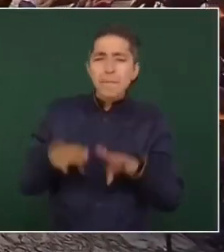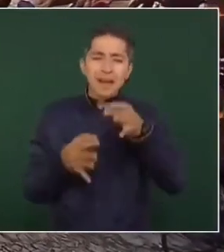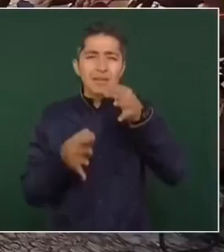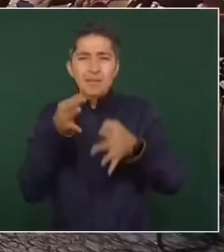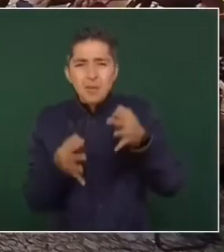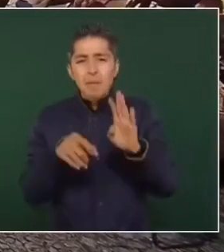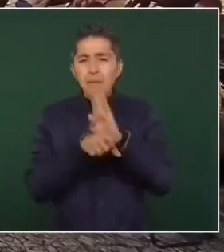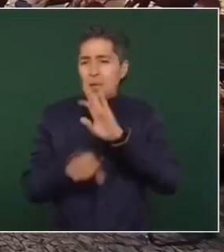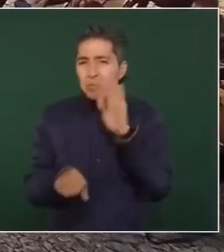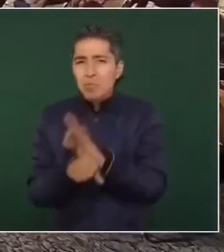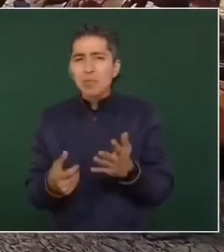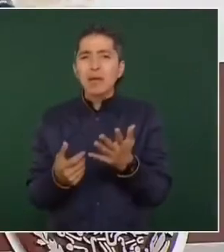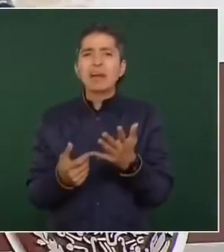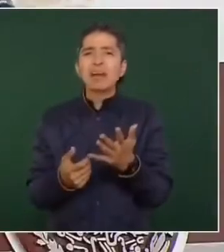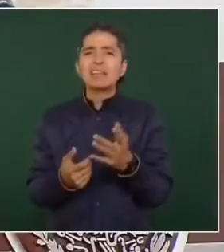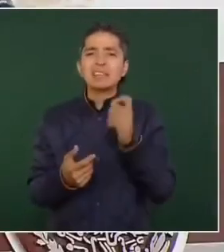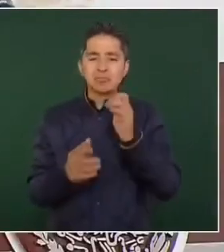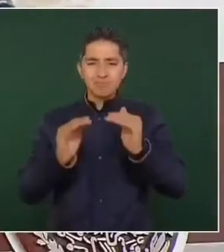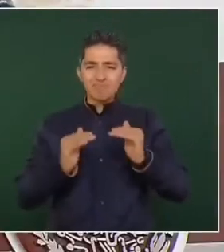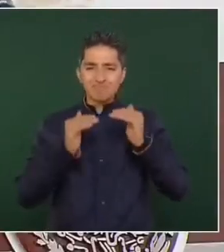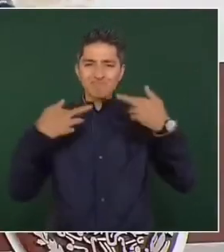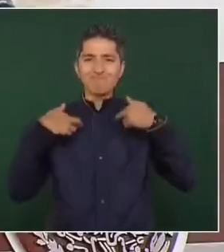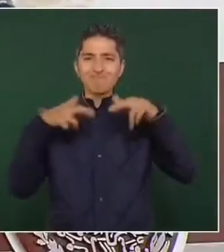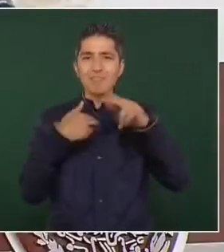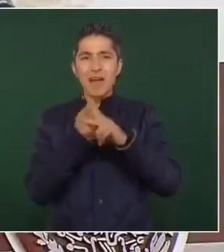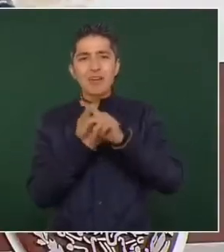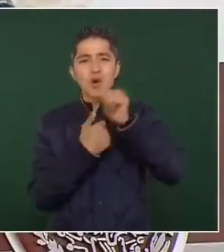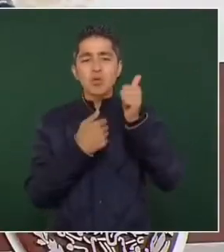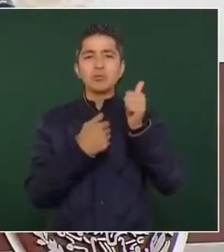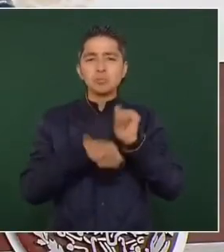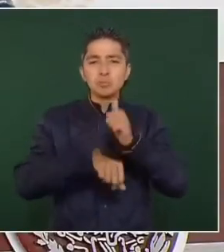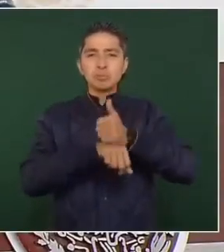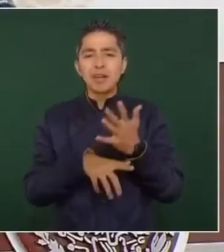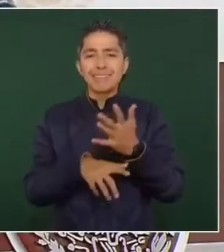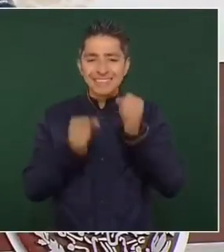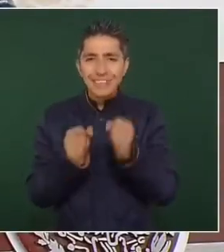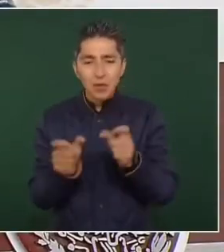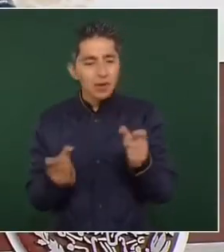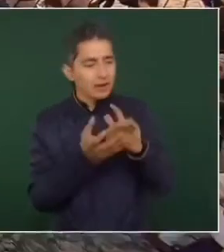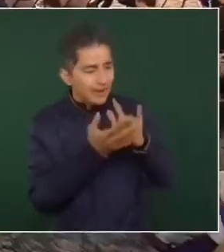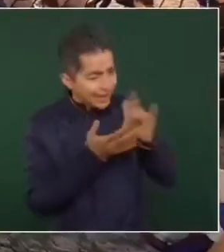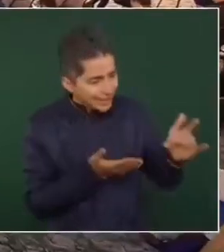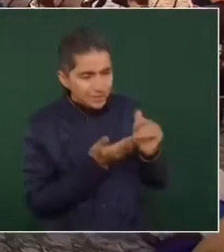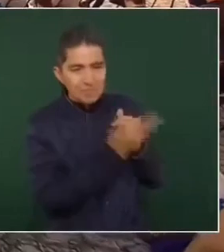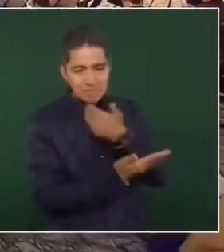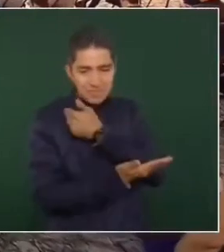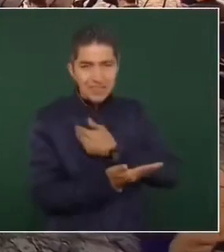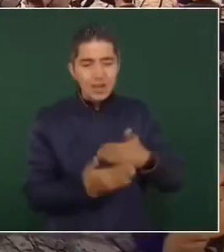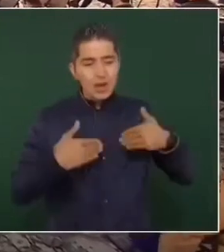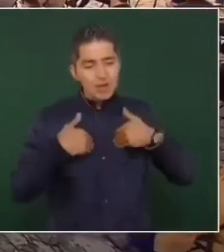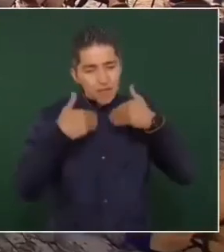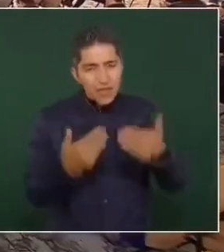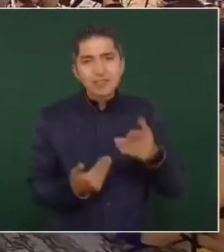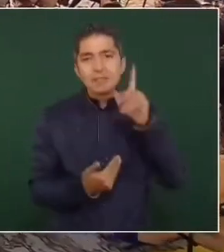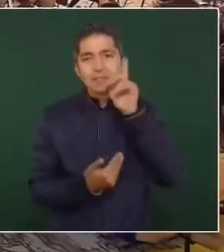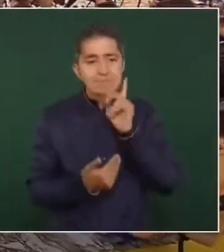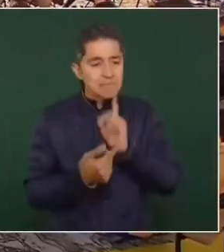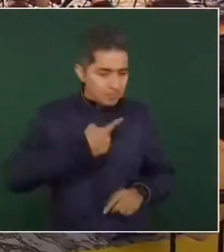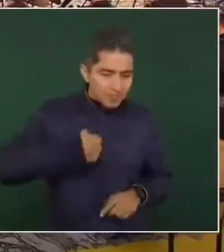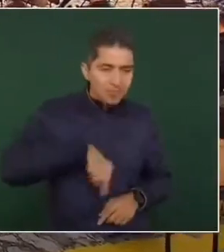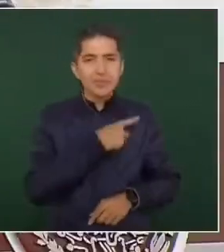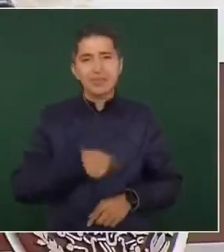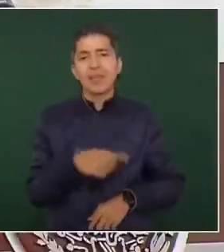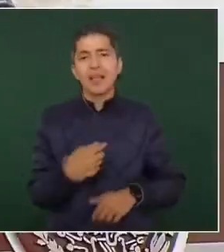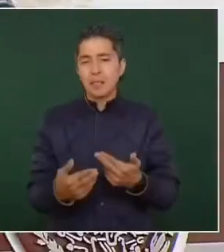jurídico, bienestar, diplomacia y de seguridad. Gracias, presidente, por confiar en las mujeres. La